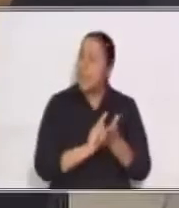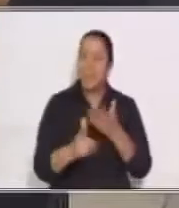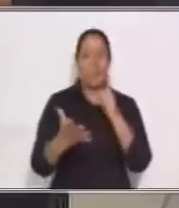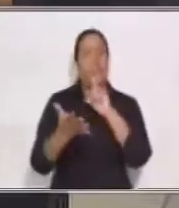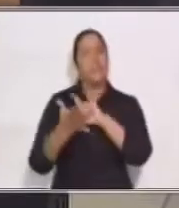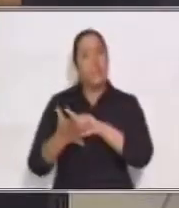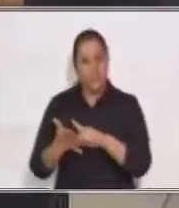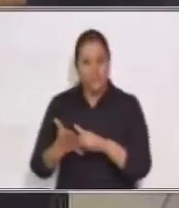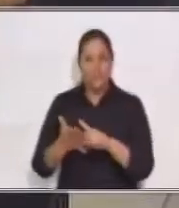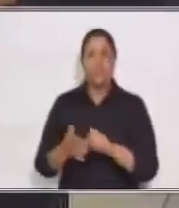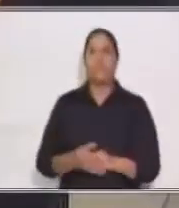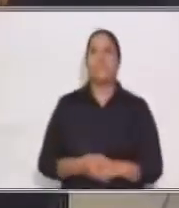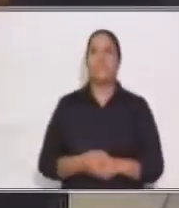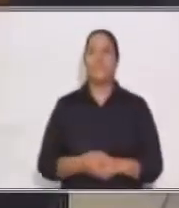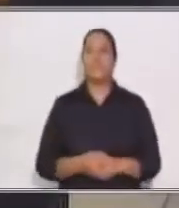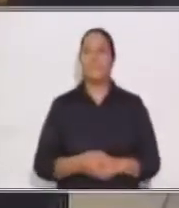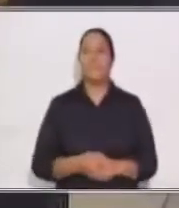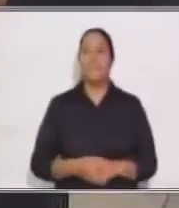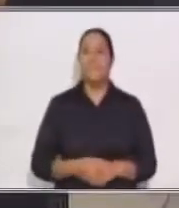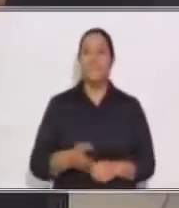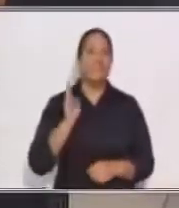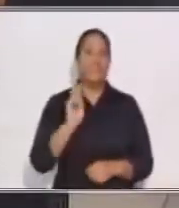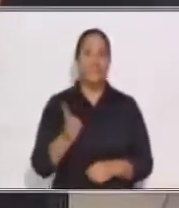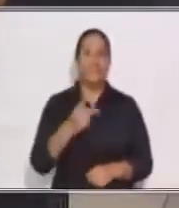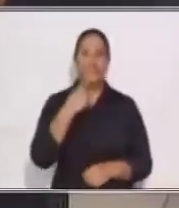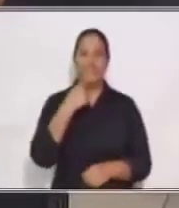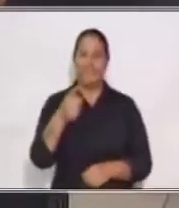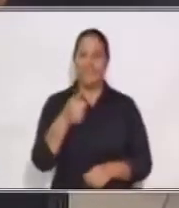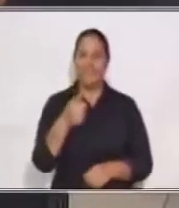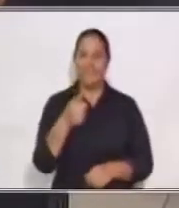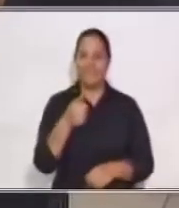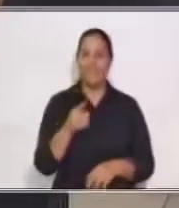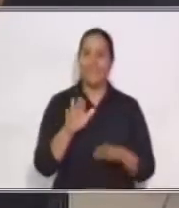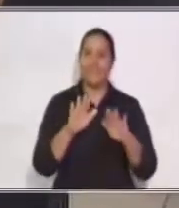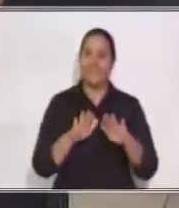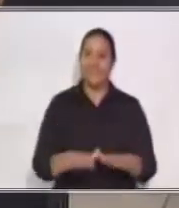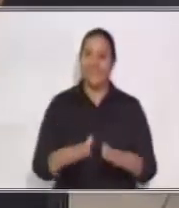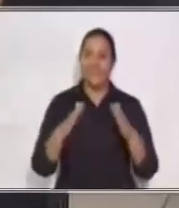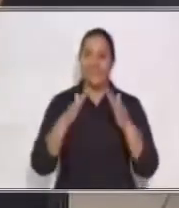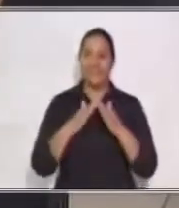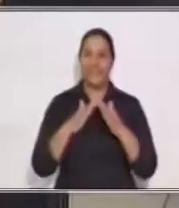muy limpias. Y como siempre les digo, quédate en casa.